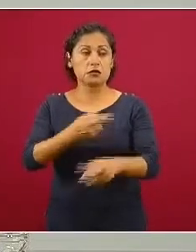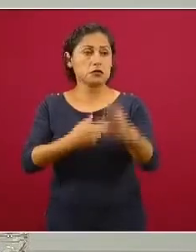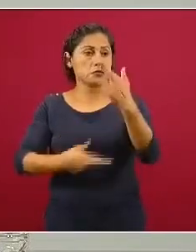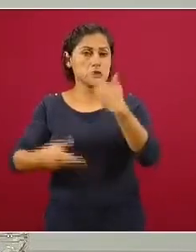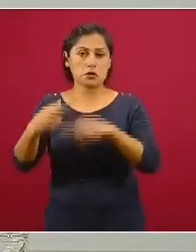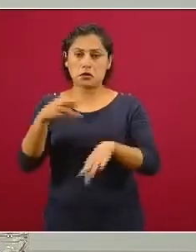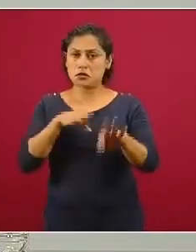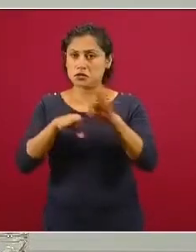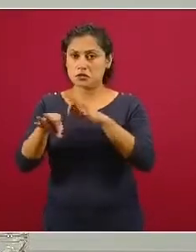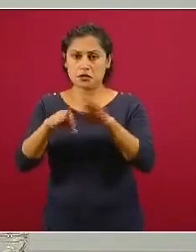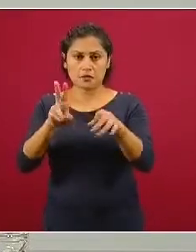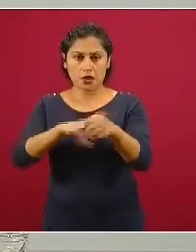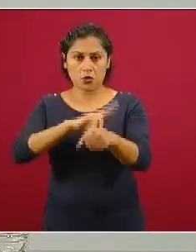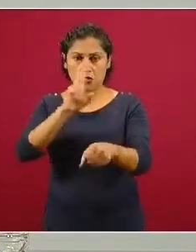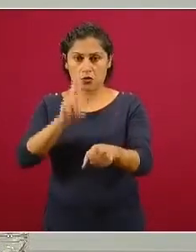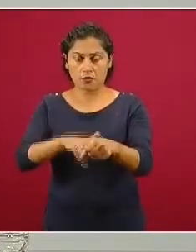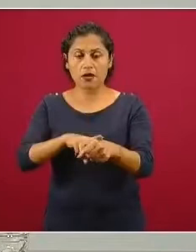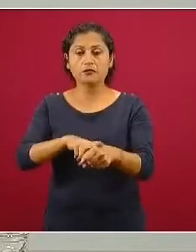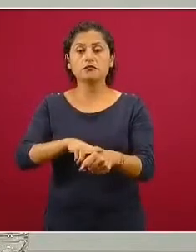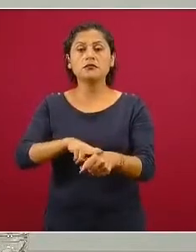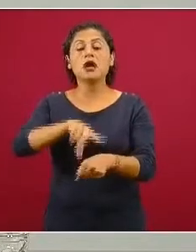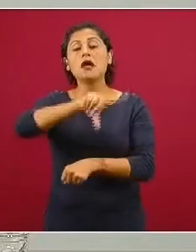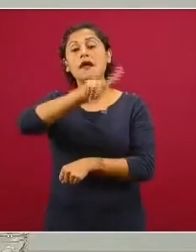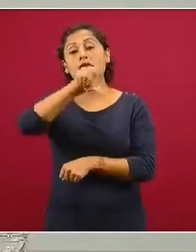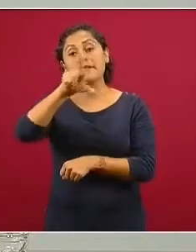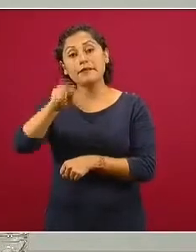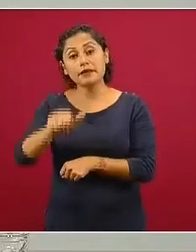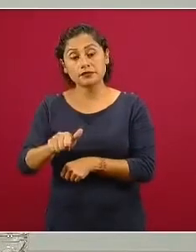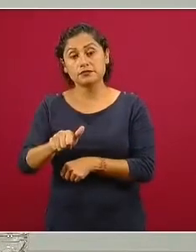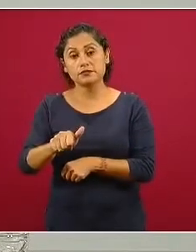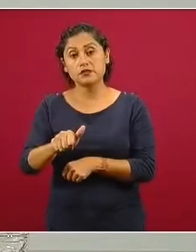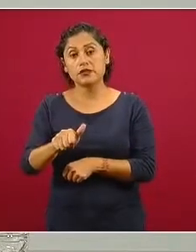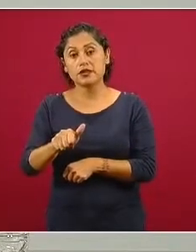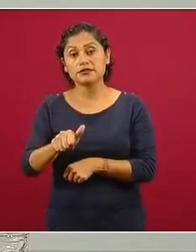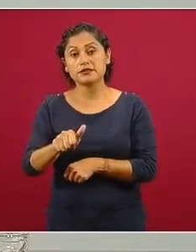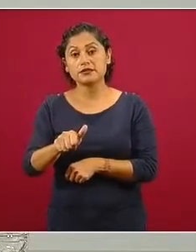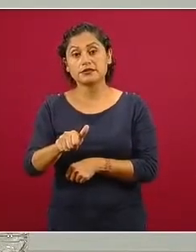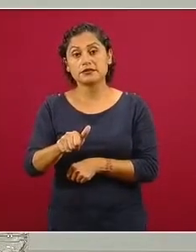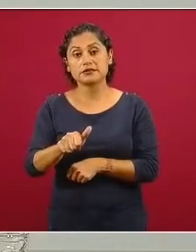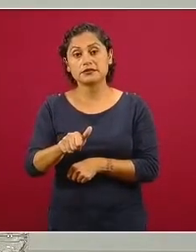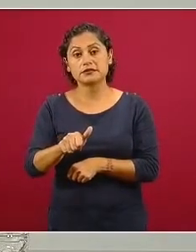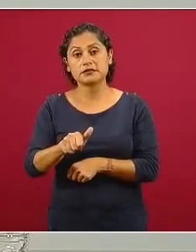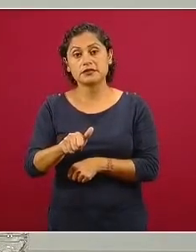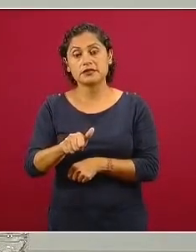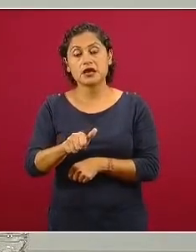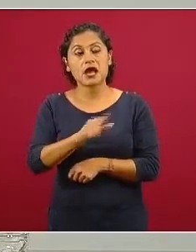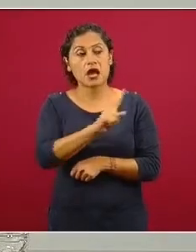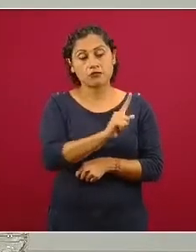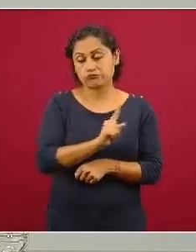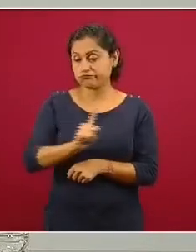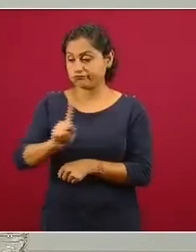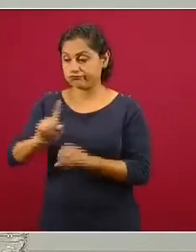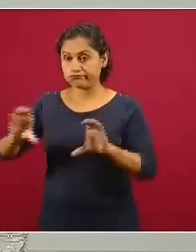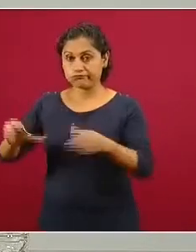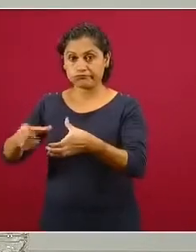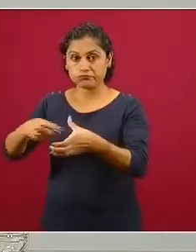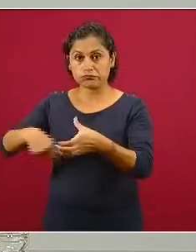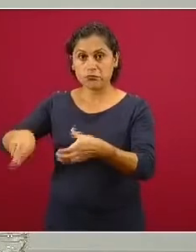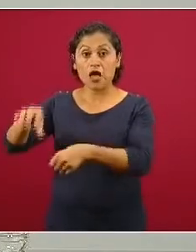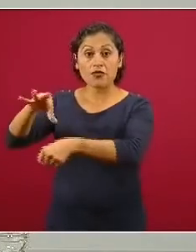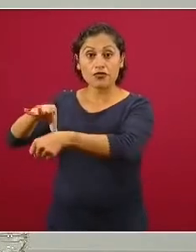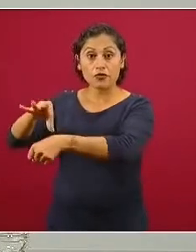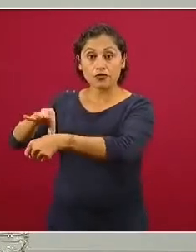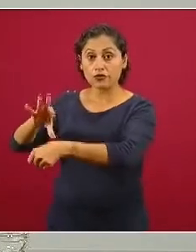actividades y se hizo, se reincorporó a esta unidad de investigación, donde el doctor Constantino